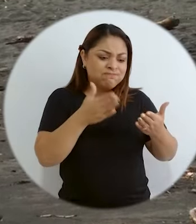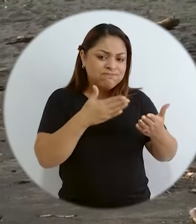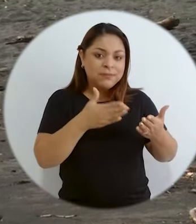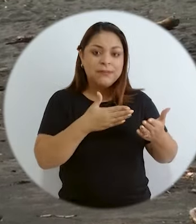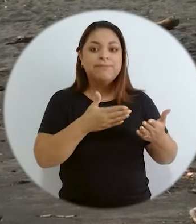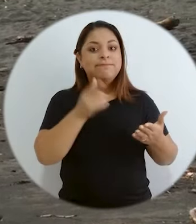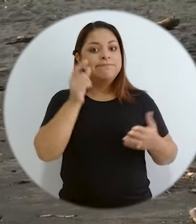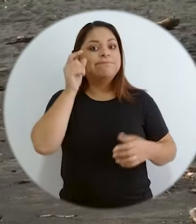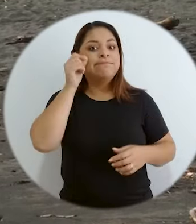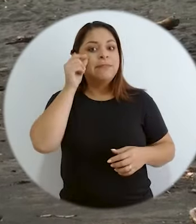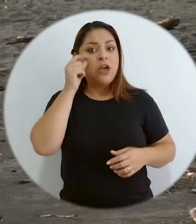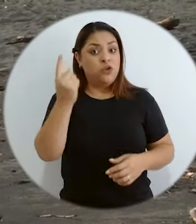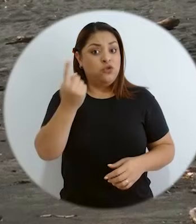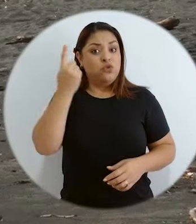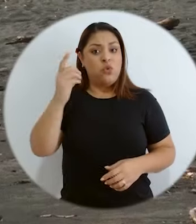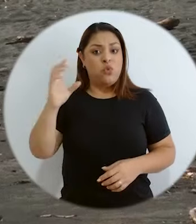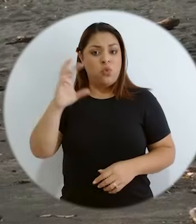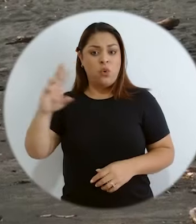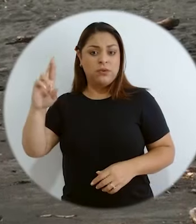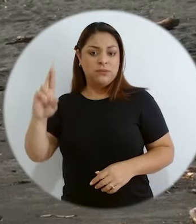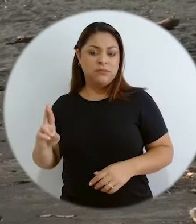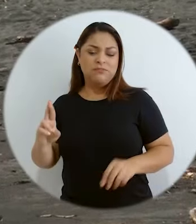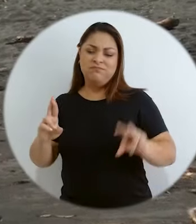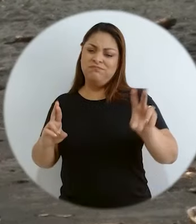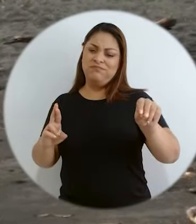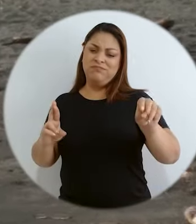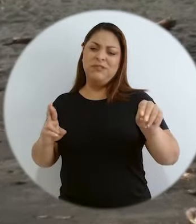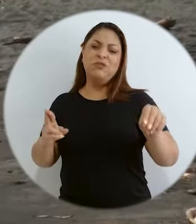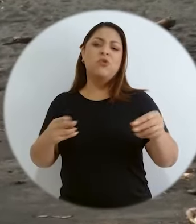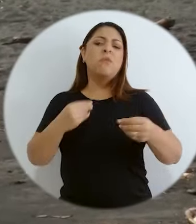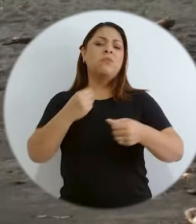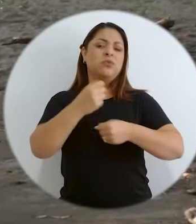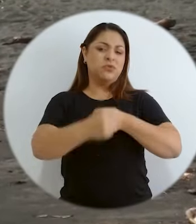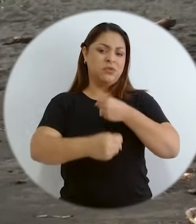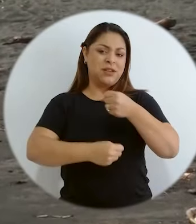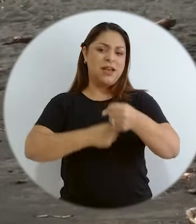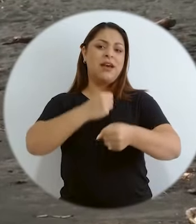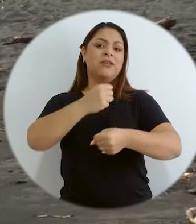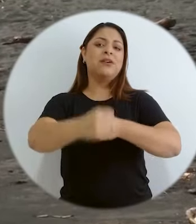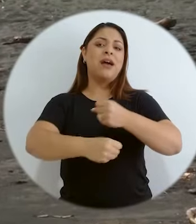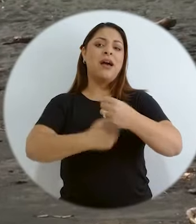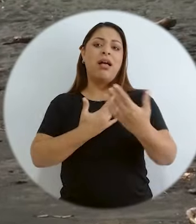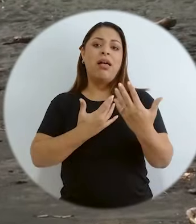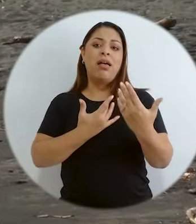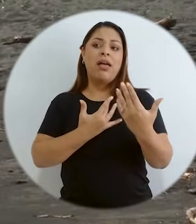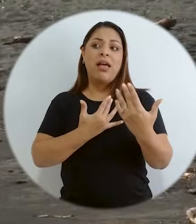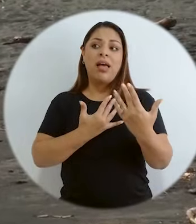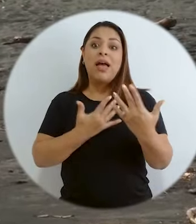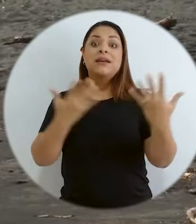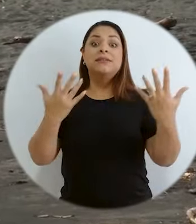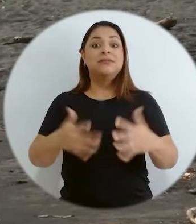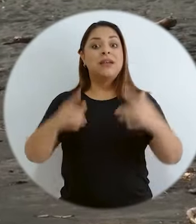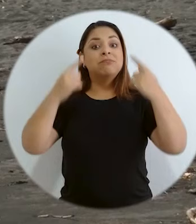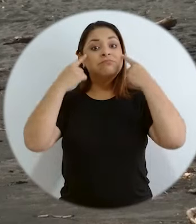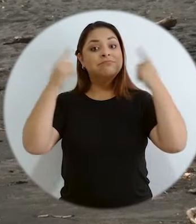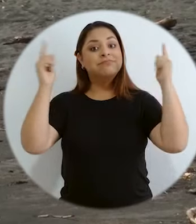O sea, no es algo de Costa Rica, sino que ya tenemos bastantes años que duraron para poder llegar a esa meta, y por supuesto que ahora